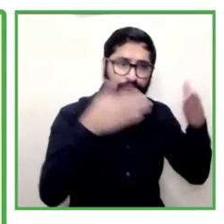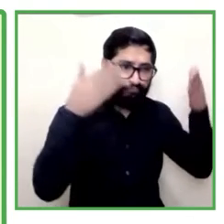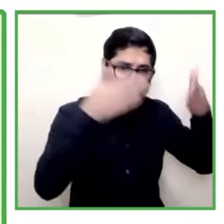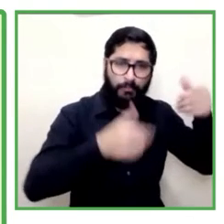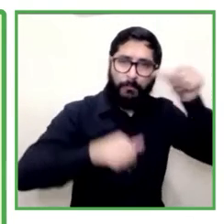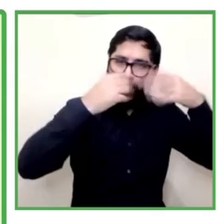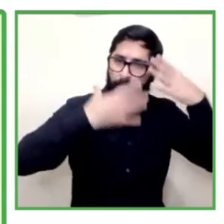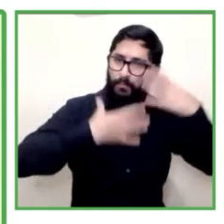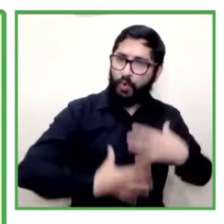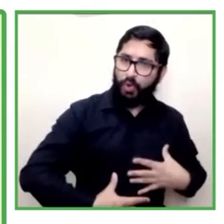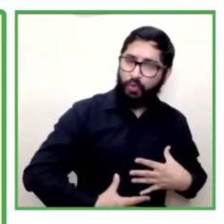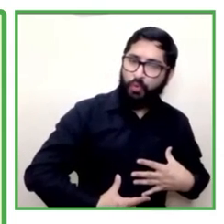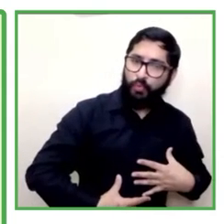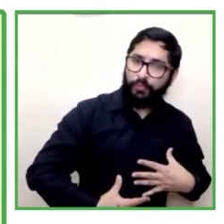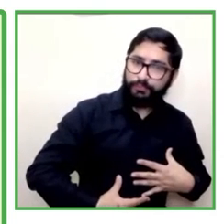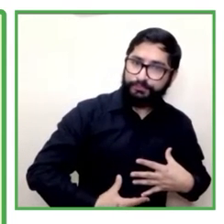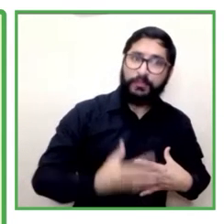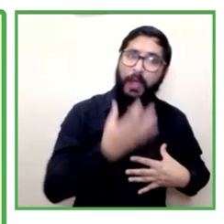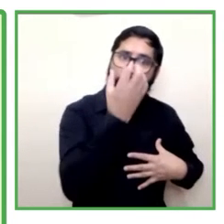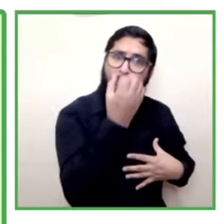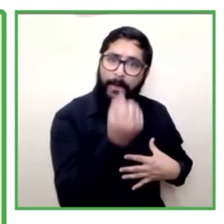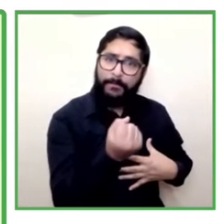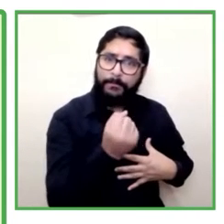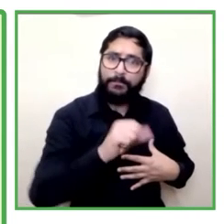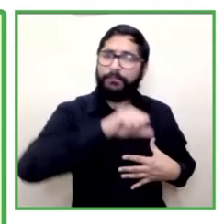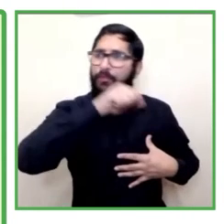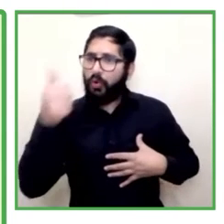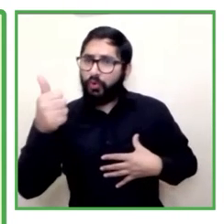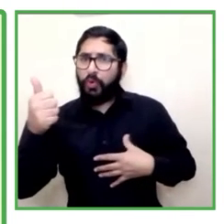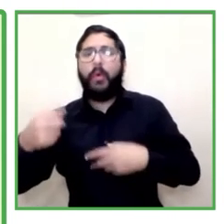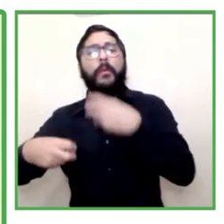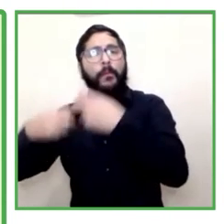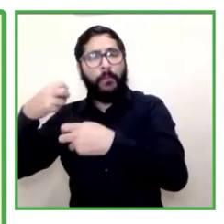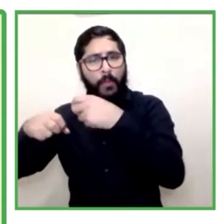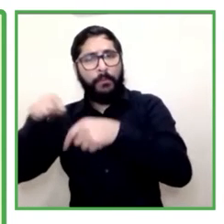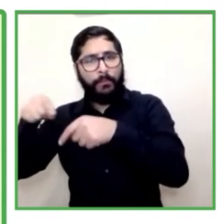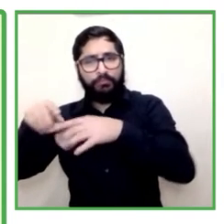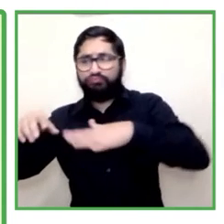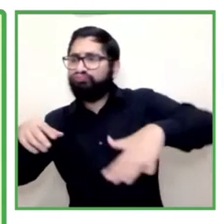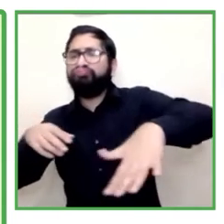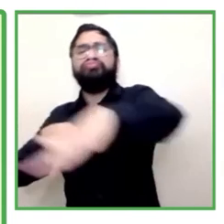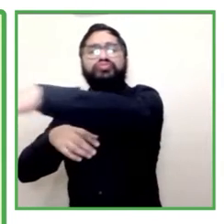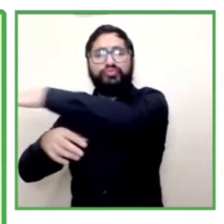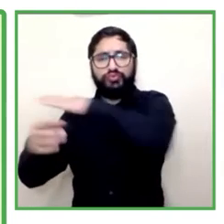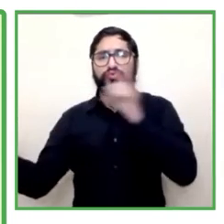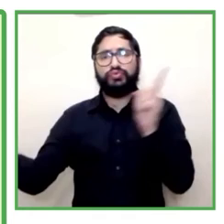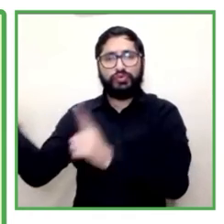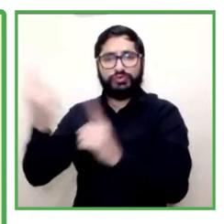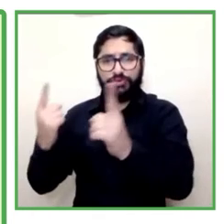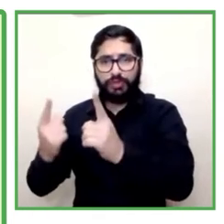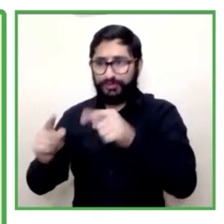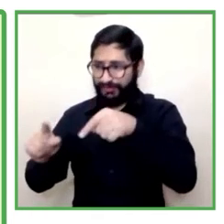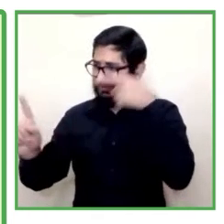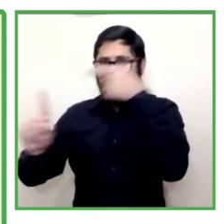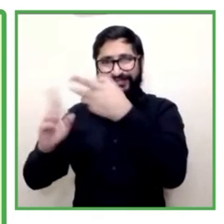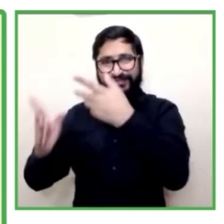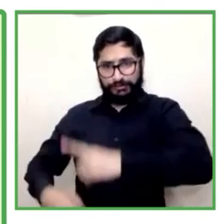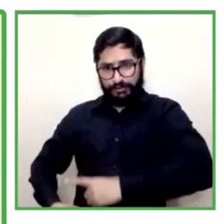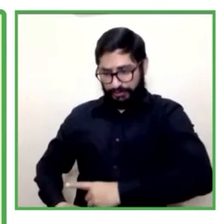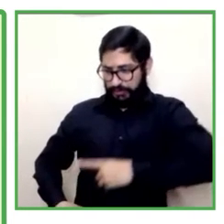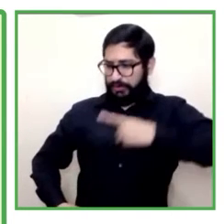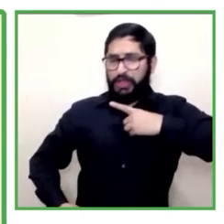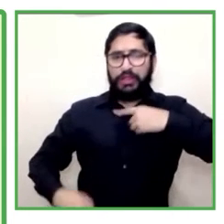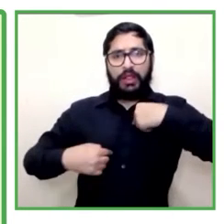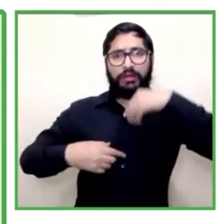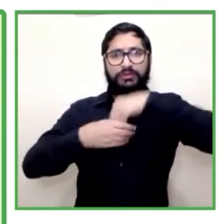de hecho aquí se hablaba mucho de que hasta que la dignidad se haga costumbre. Bueno, y eso tiene mucho que ver con esto, el tránsito a la vida independiente, el cómo nos damos cuenta que finalmente